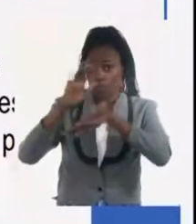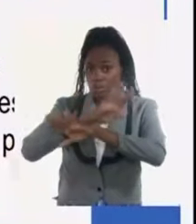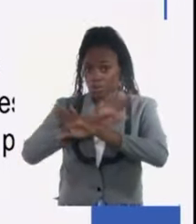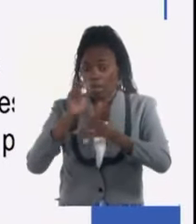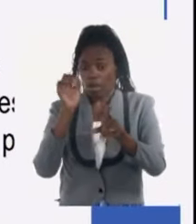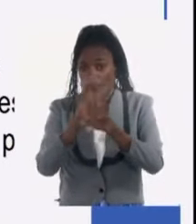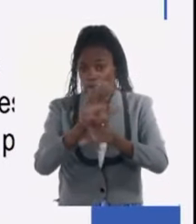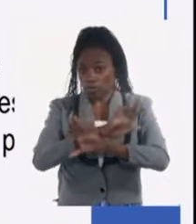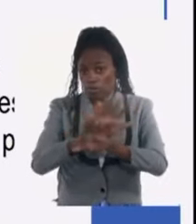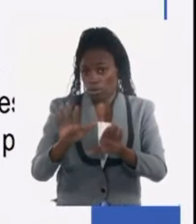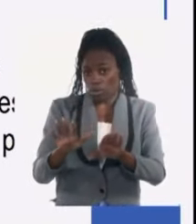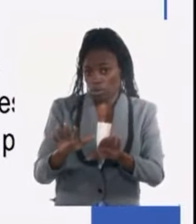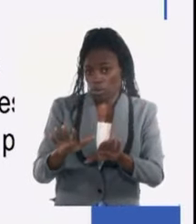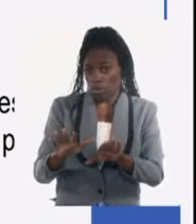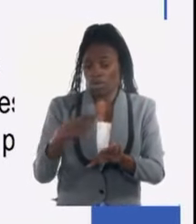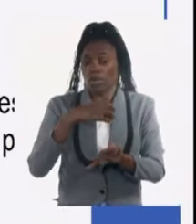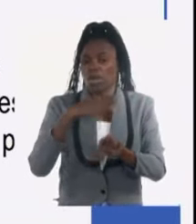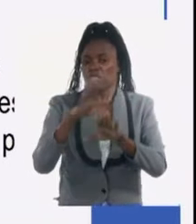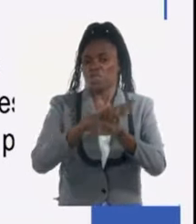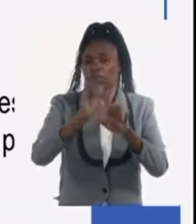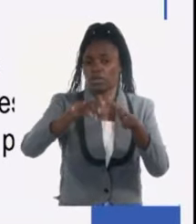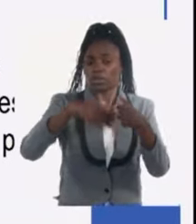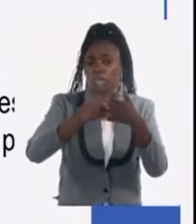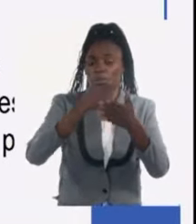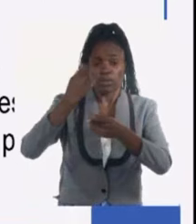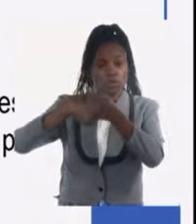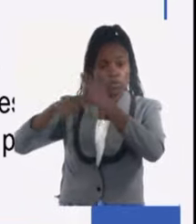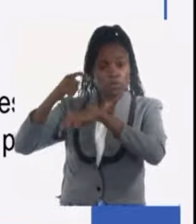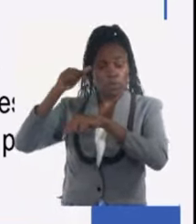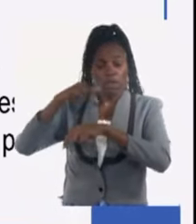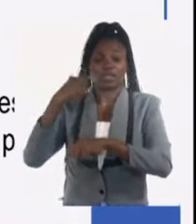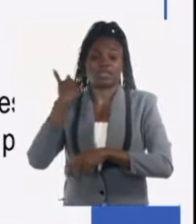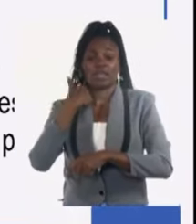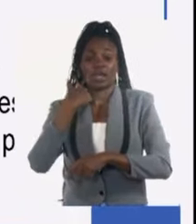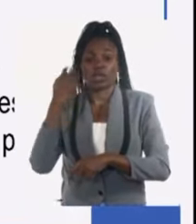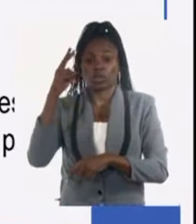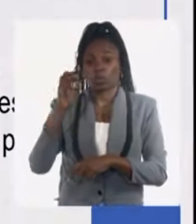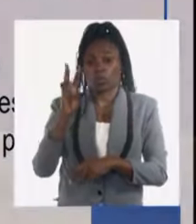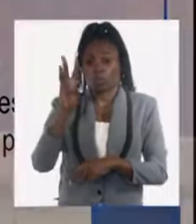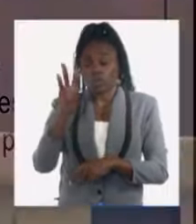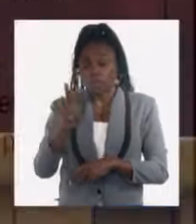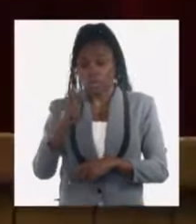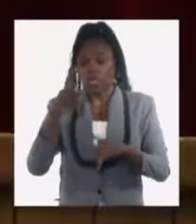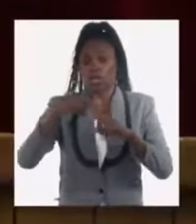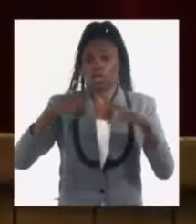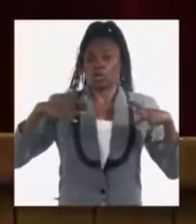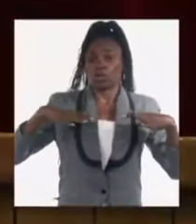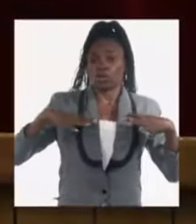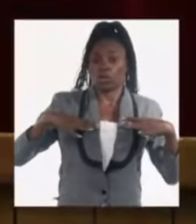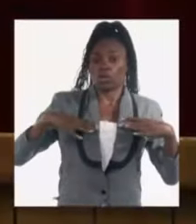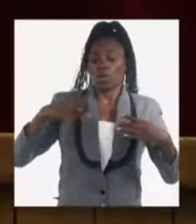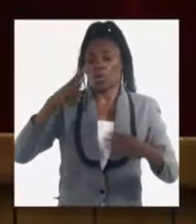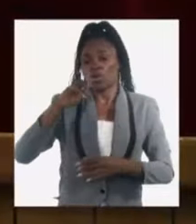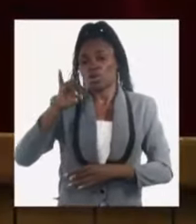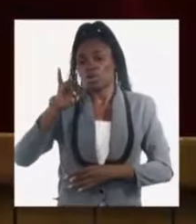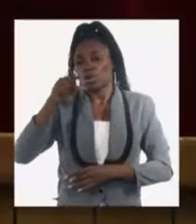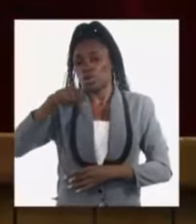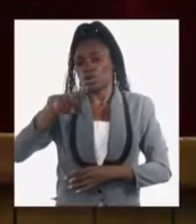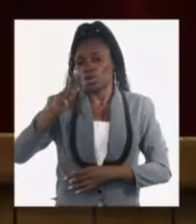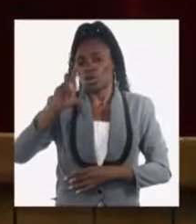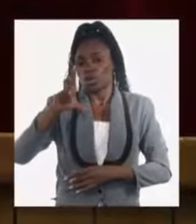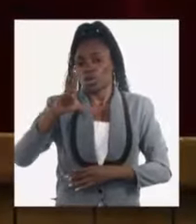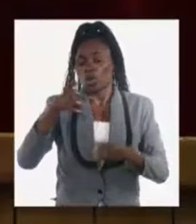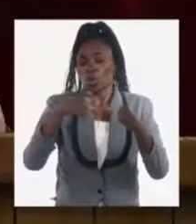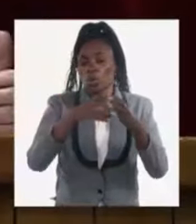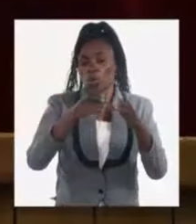ha iniciado ya tenemos varias entidades exportadoras desde este año 2023 el caso del turismo el caso del níquel el caso del grupo de